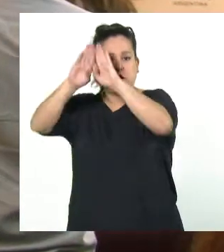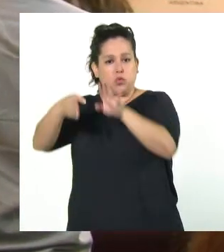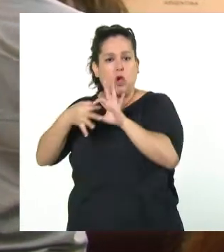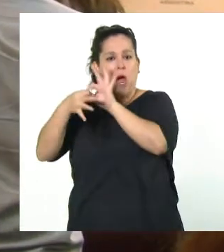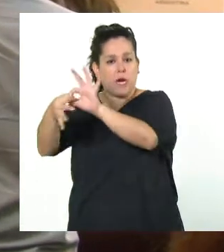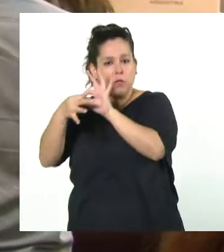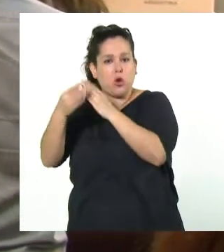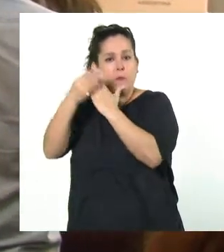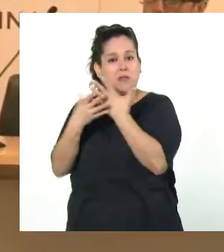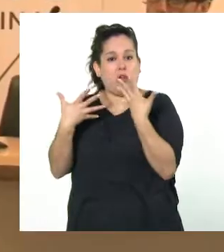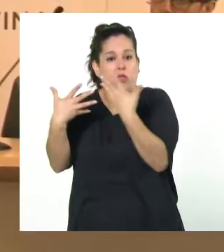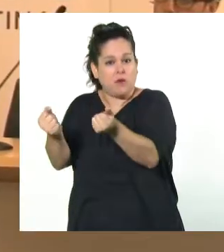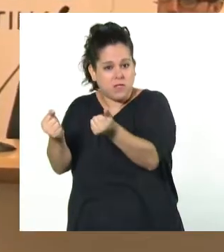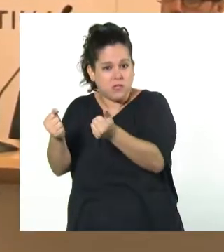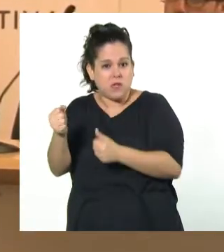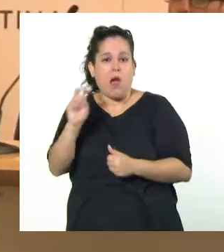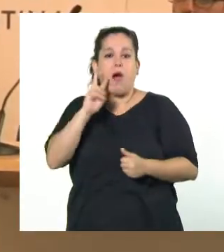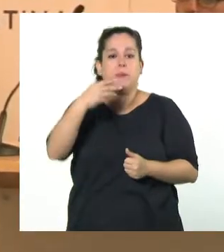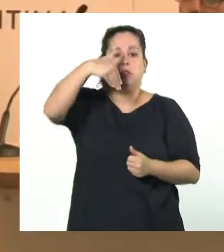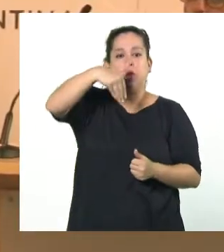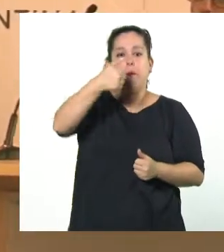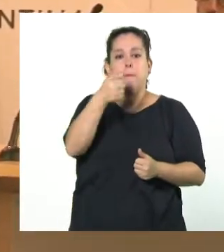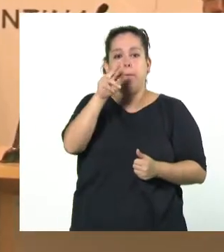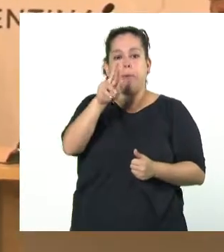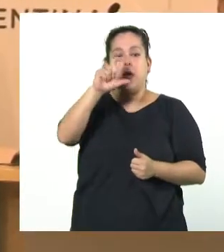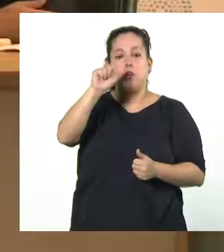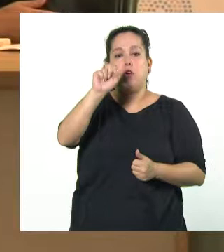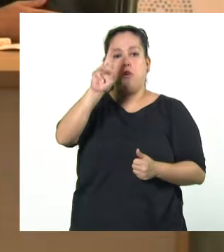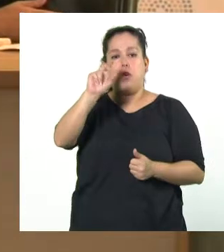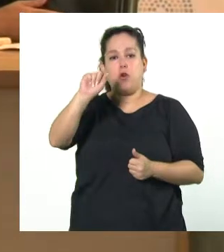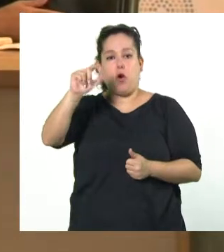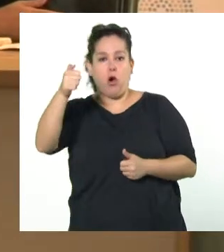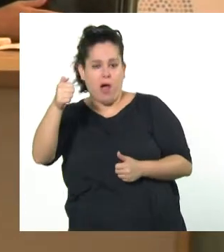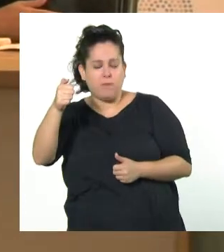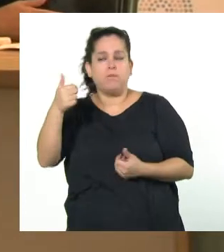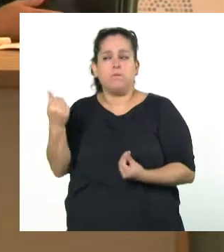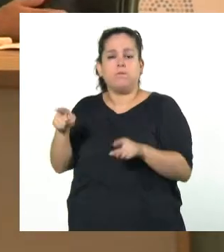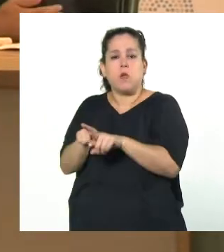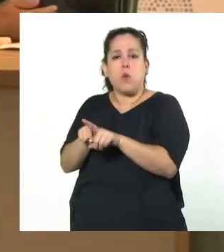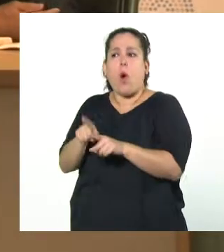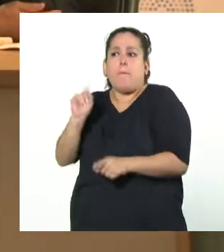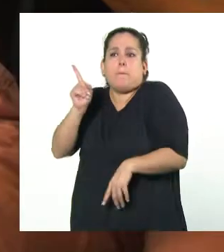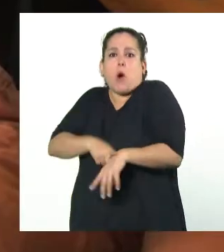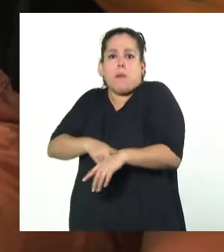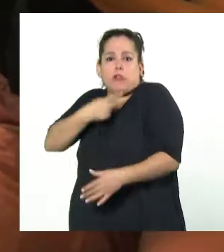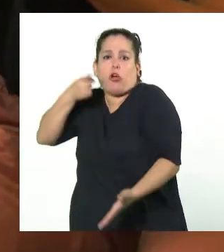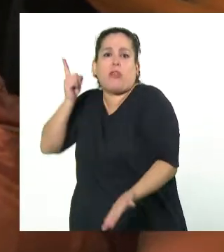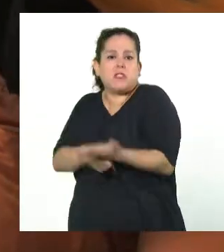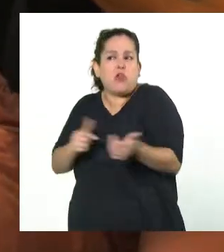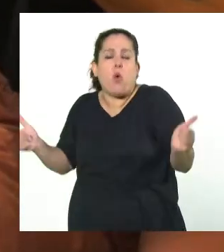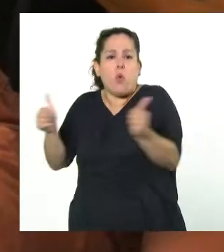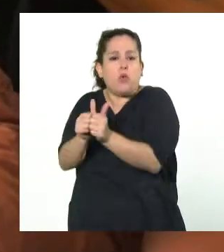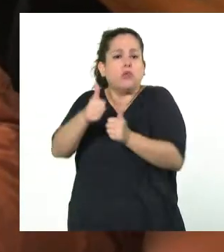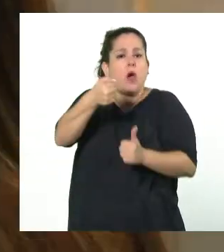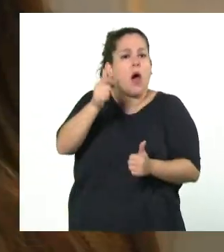Defensa, Juan Manuel Mocoroa, a quien interrogaron sobre distintas decisiones adoptadas por la cartera encabezada por Oscar Aguad durante